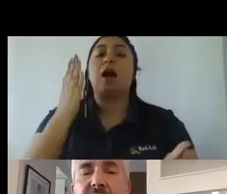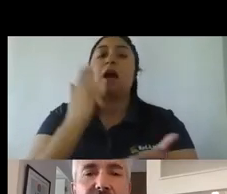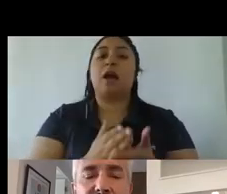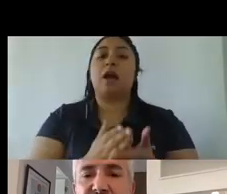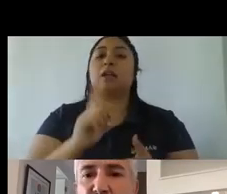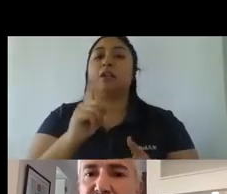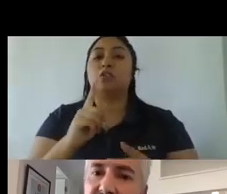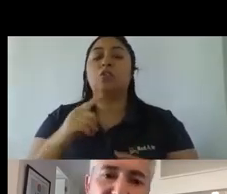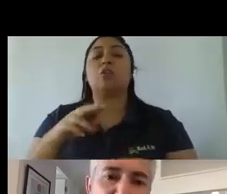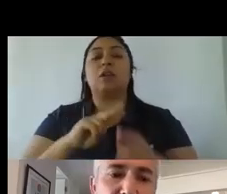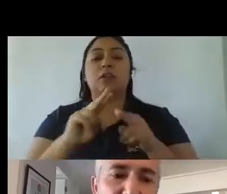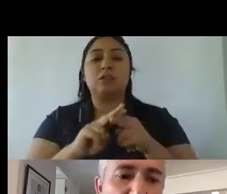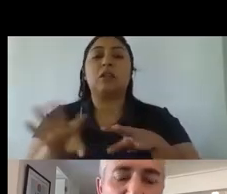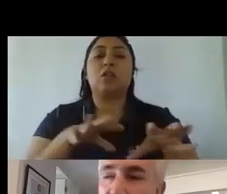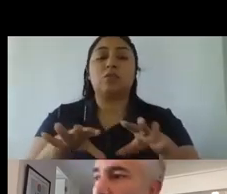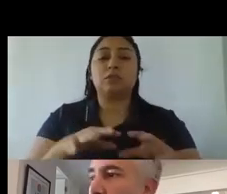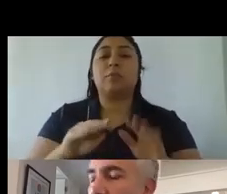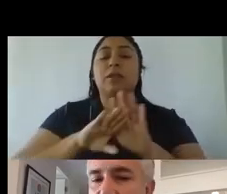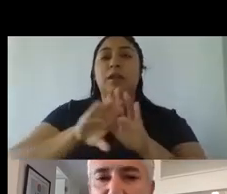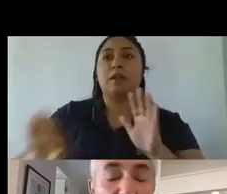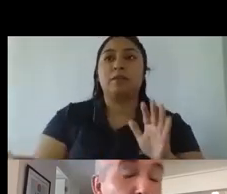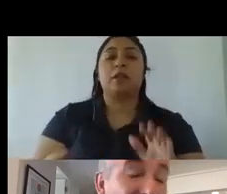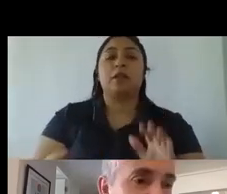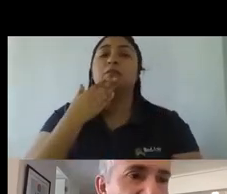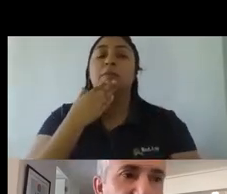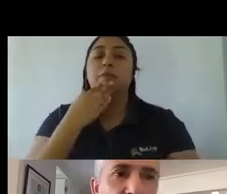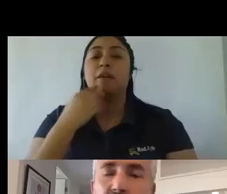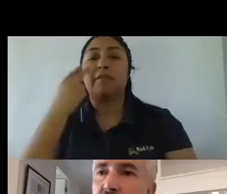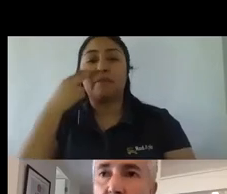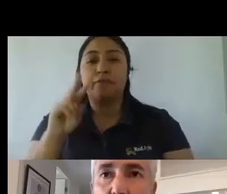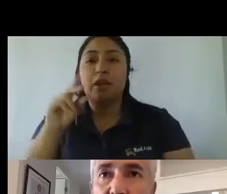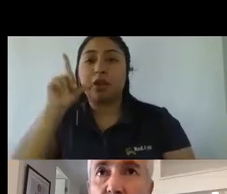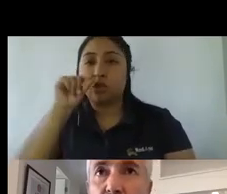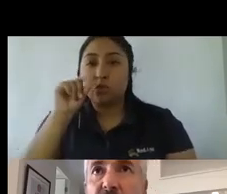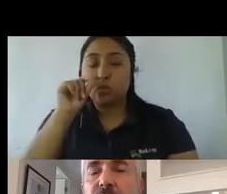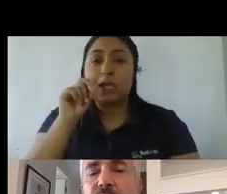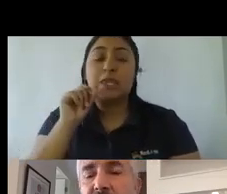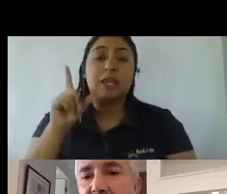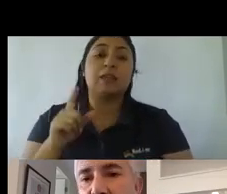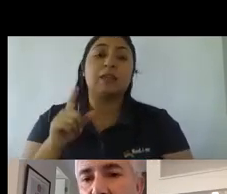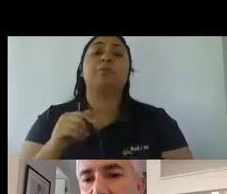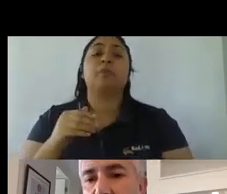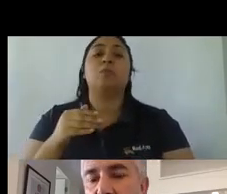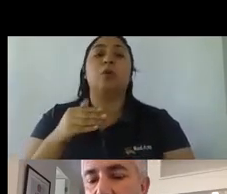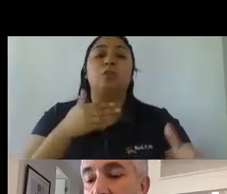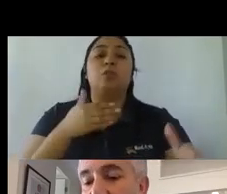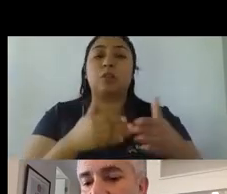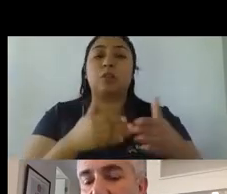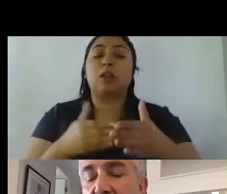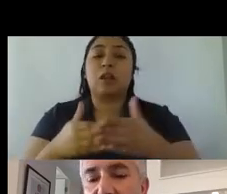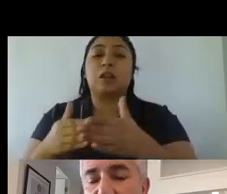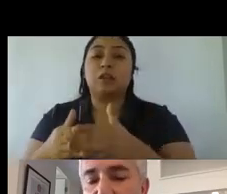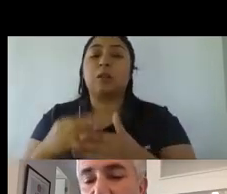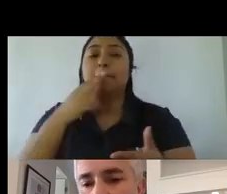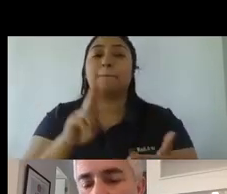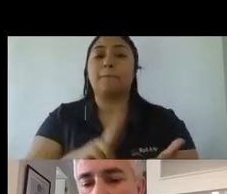ese tipo de mensajes que también vemos a Twitter haciendo o restringiendo todo tipo de mensajes que de alguna manera